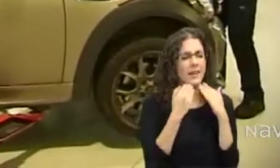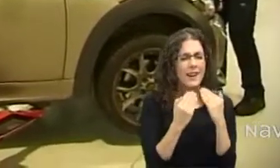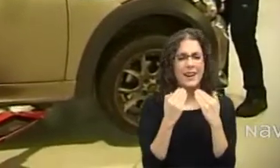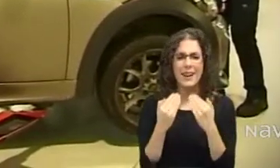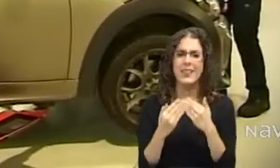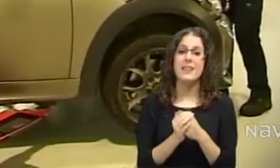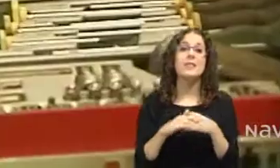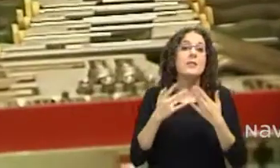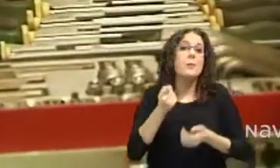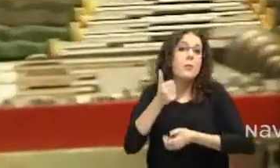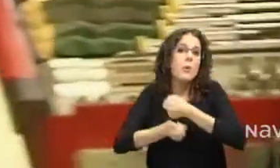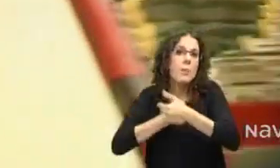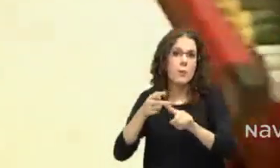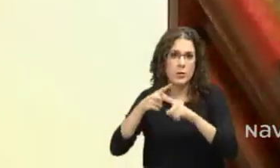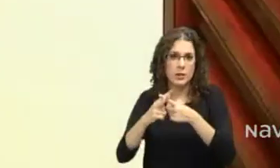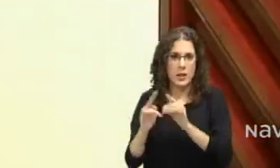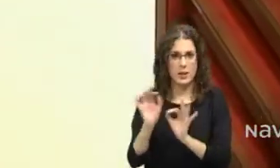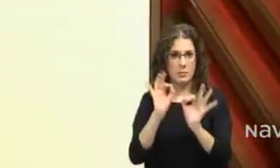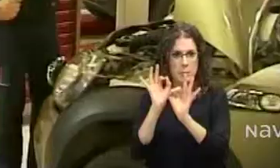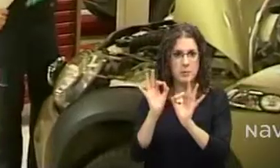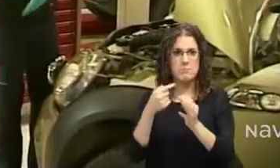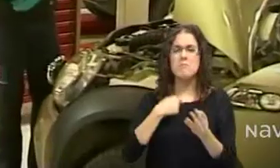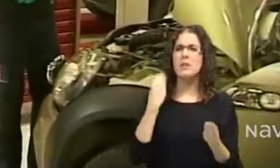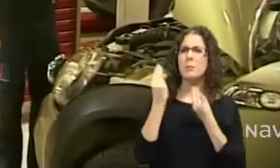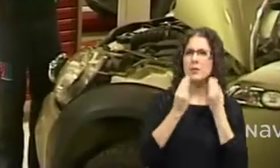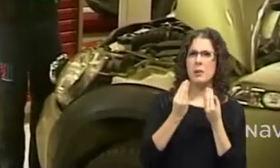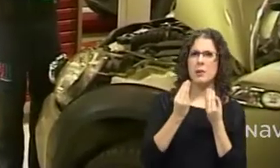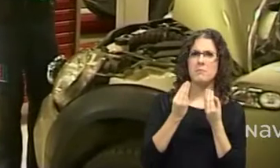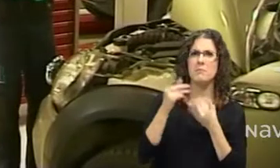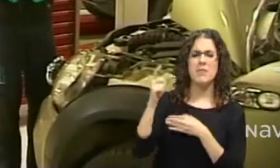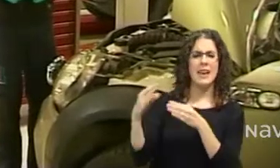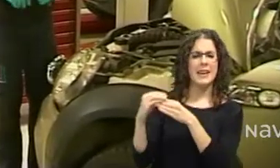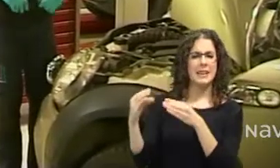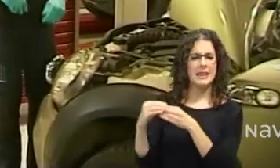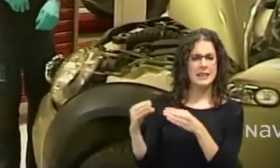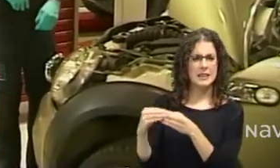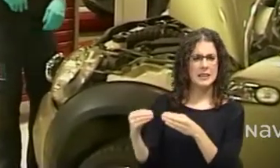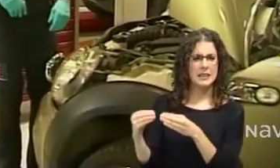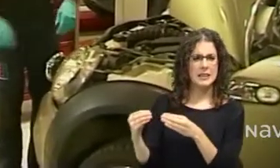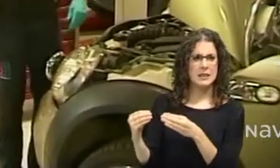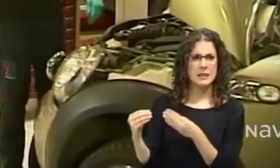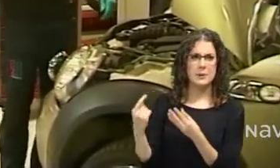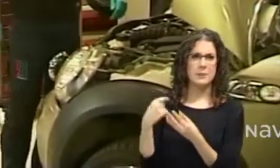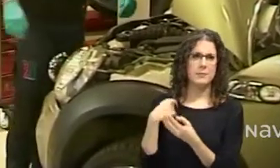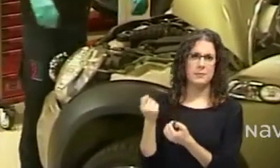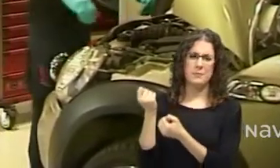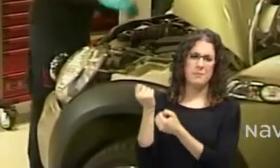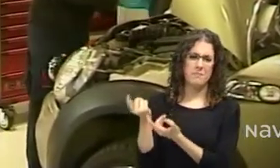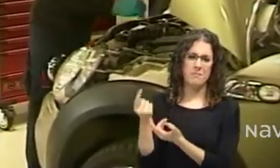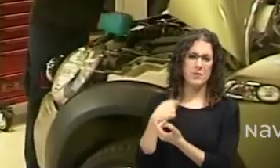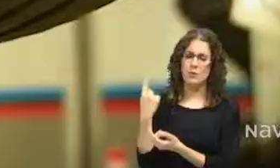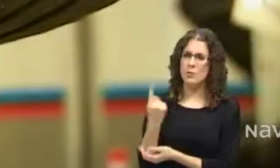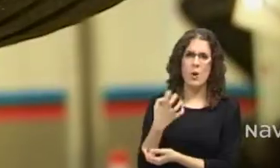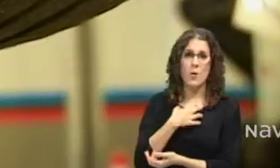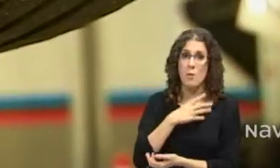y dije, con el volumen que tengo de clientes no puedo empezar solo, tengo que empezar con un oficial. Entonces